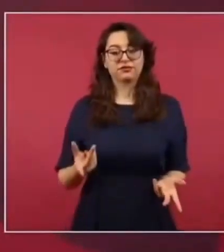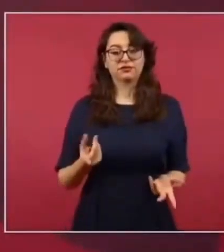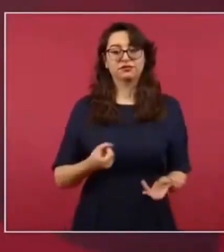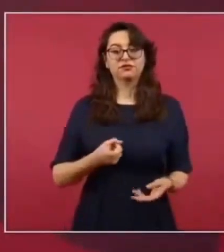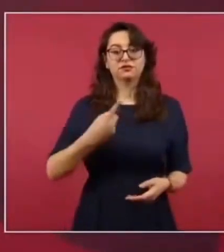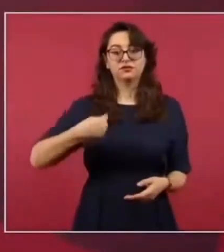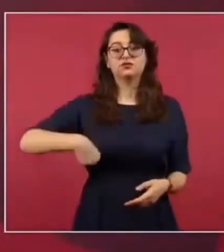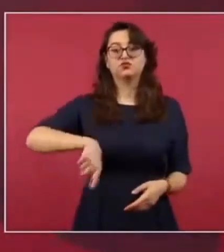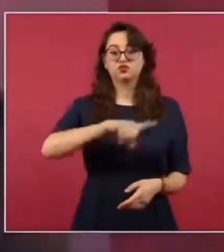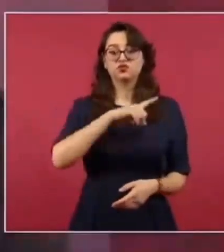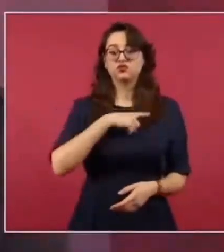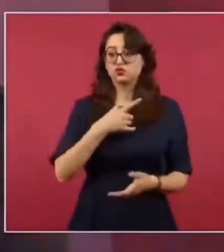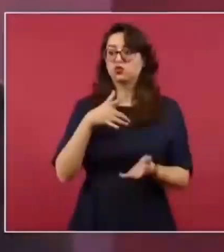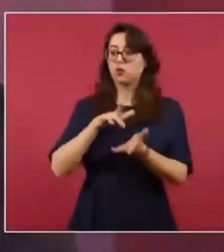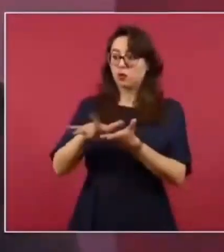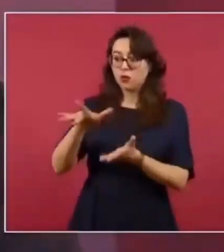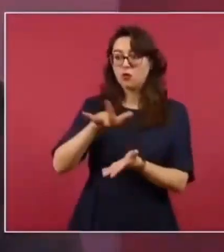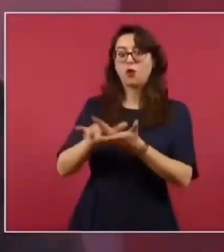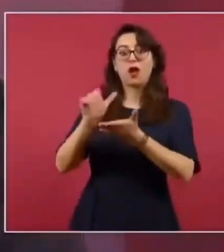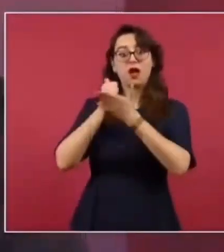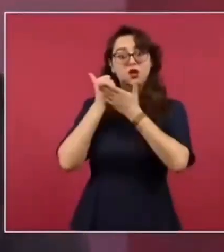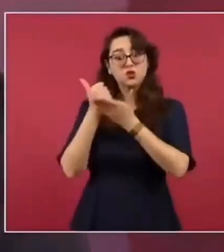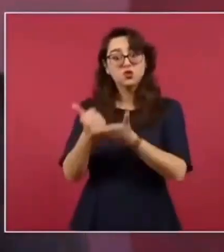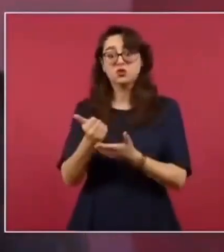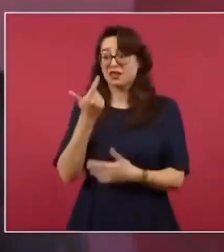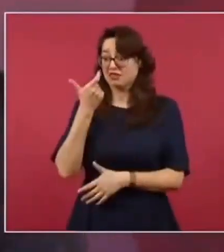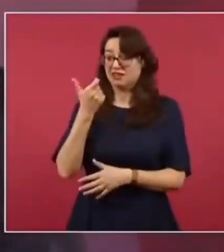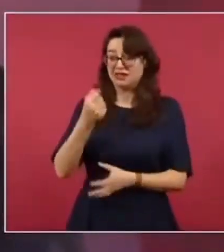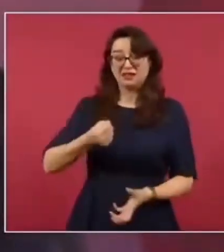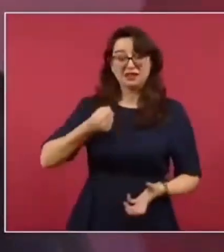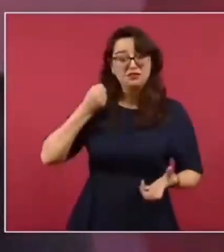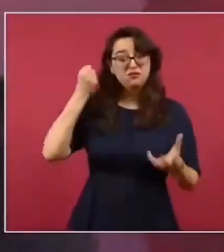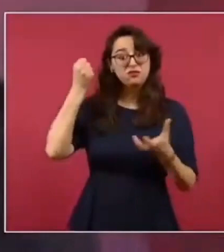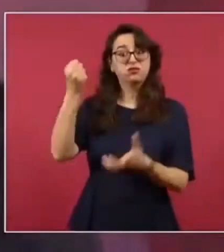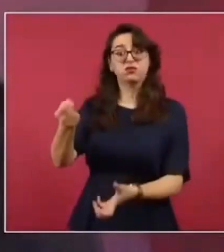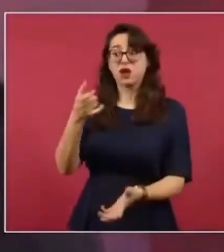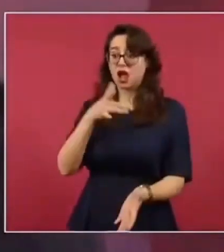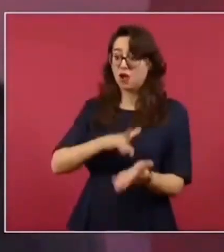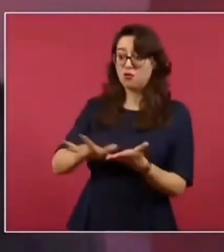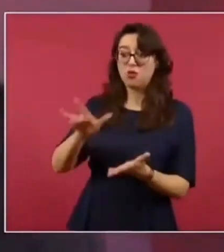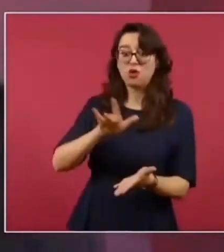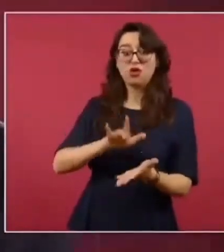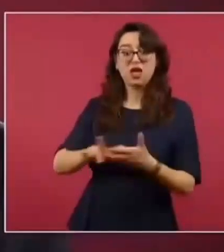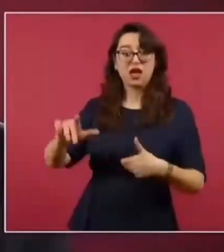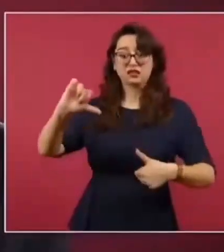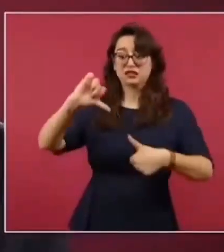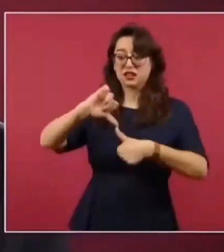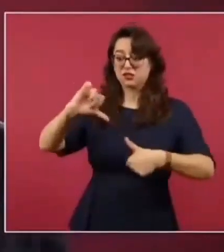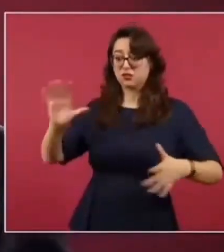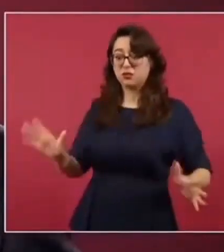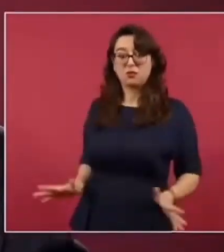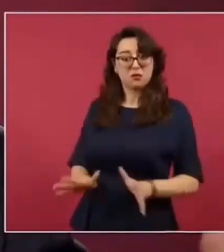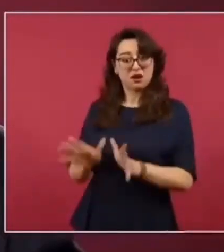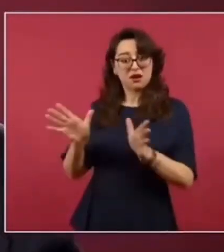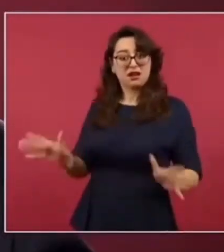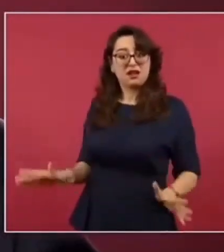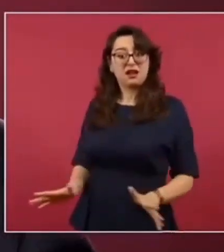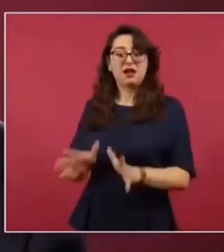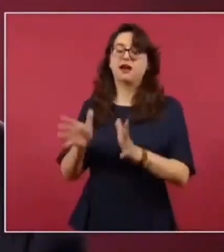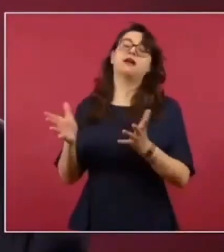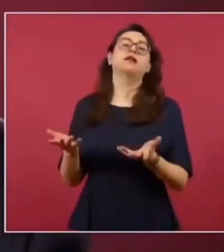Estamos invirtiendo en Centroamérica para